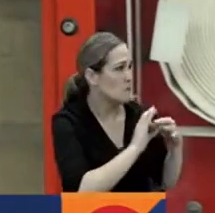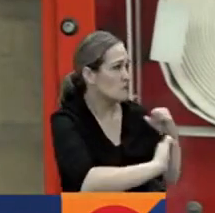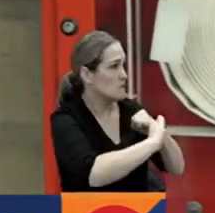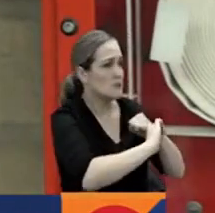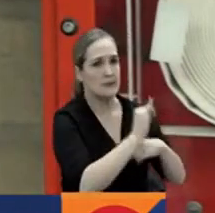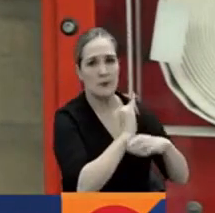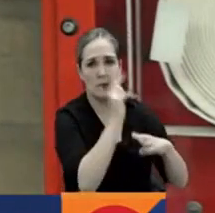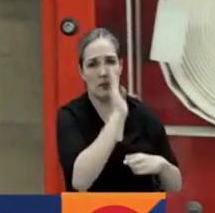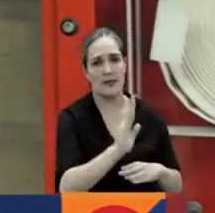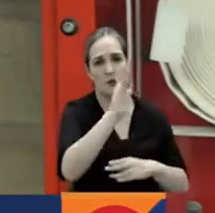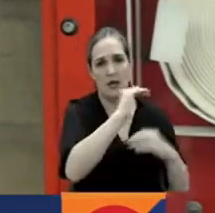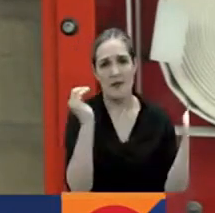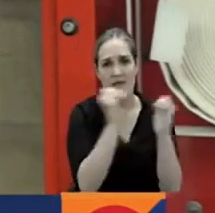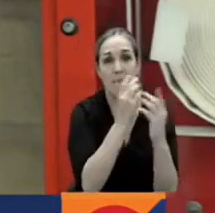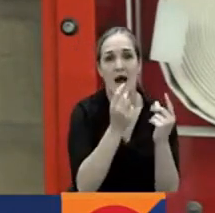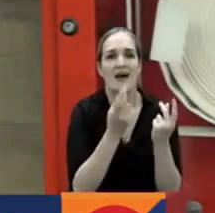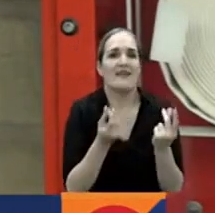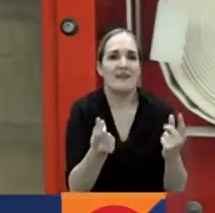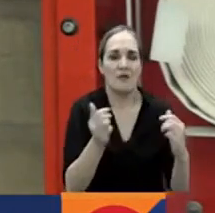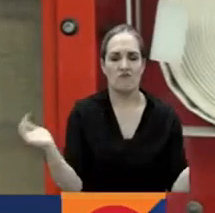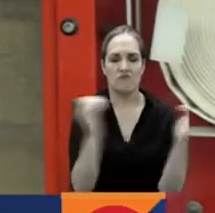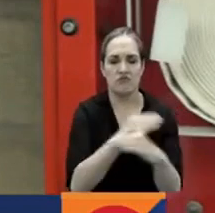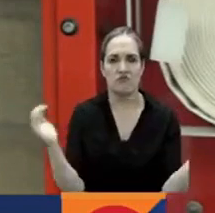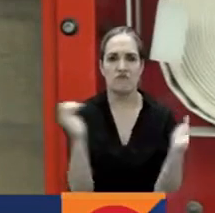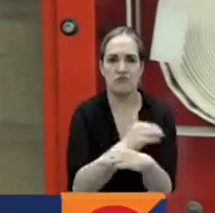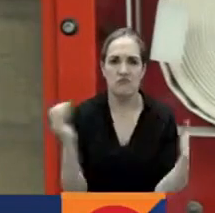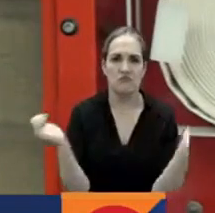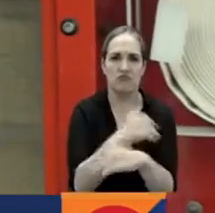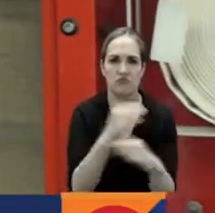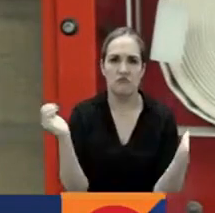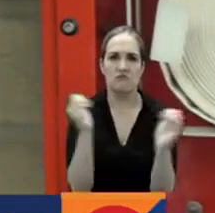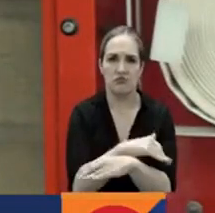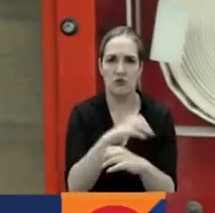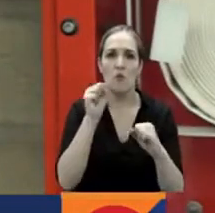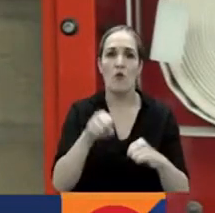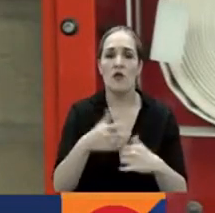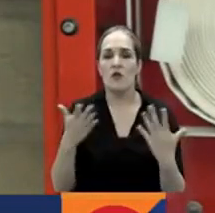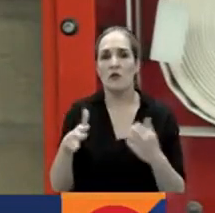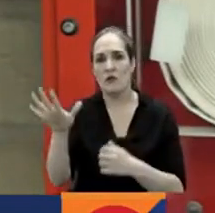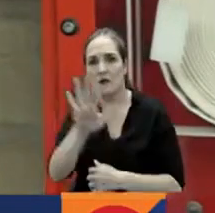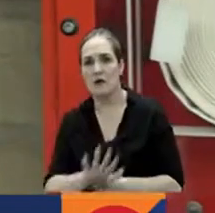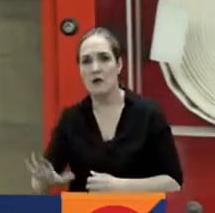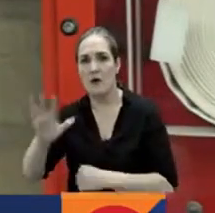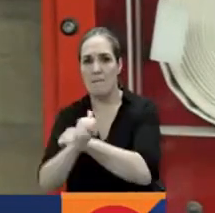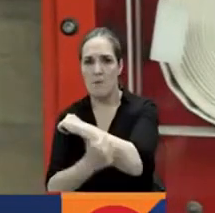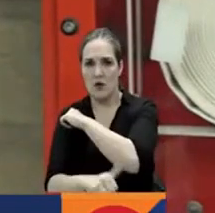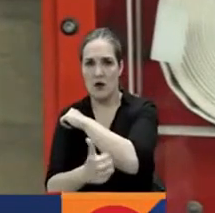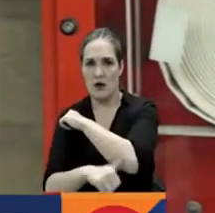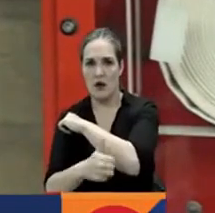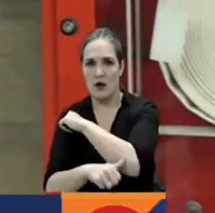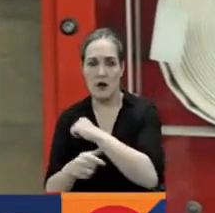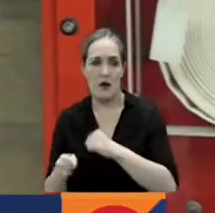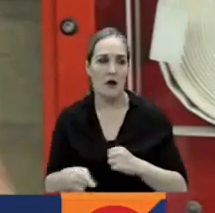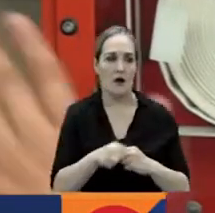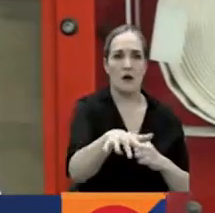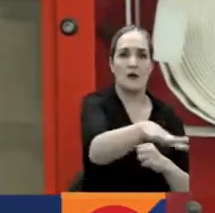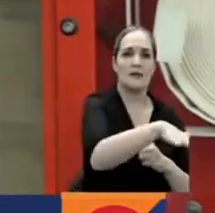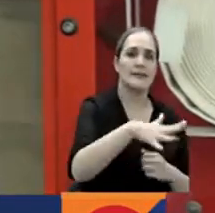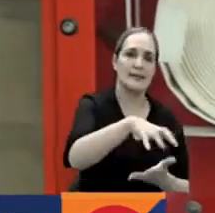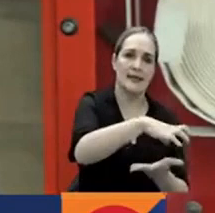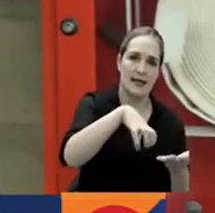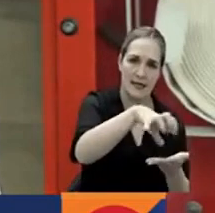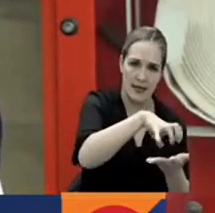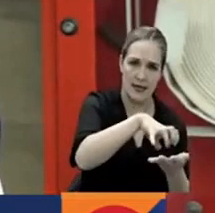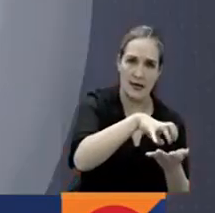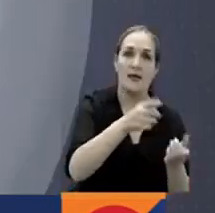poder garantizar el tráfico de vehículos entre el departamento de Boyacá y el departamento de Santander y el